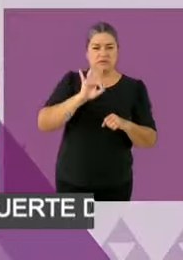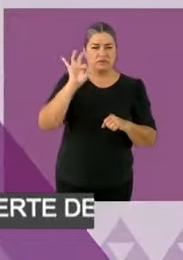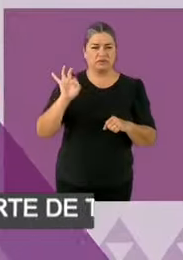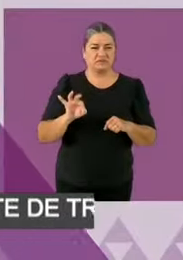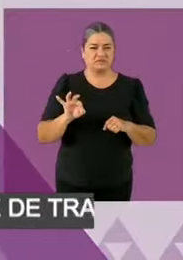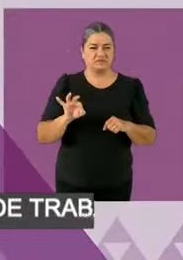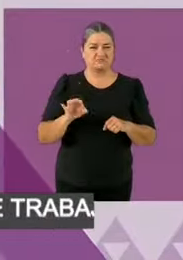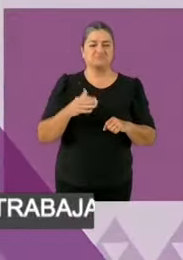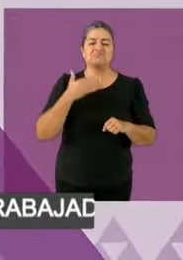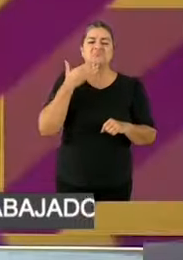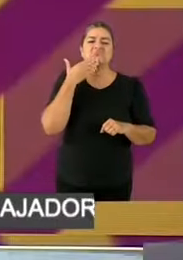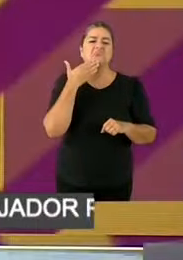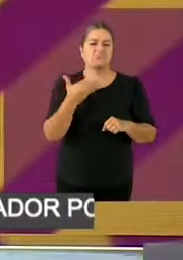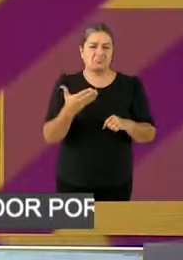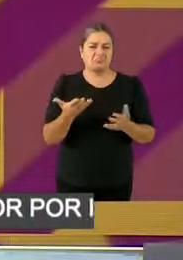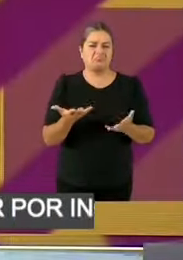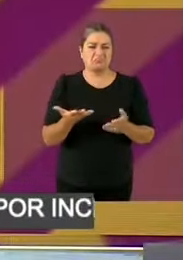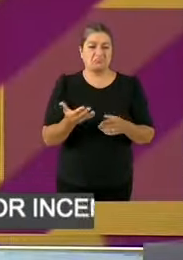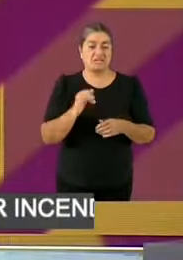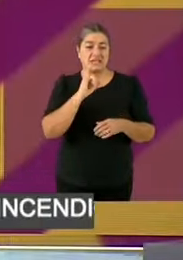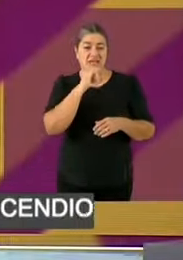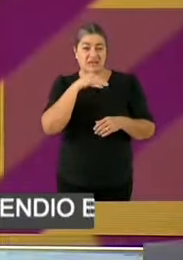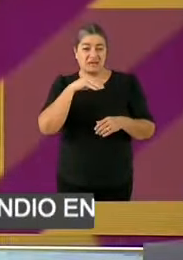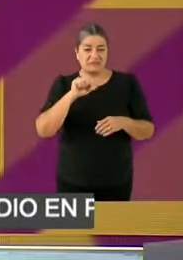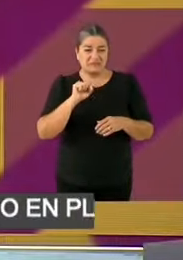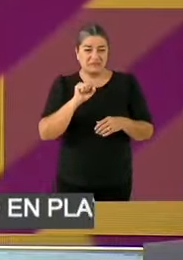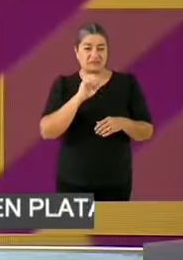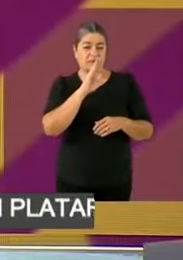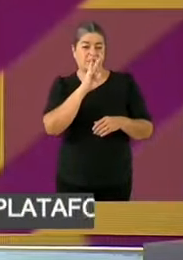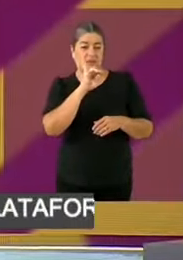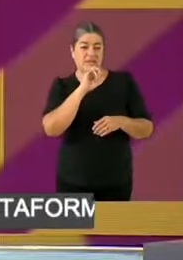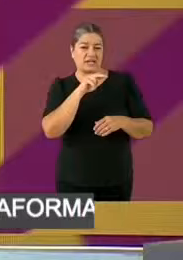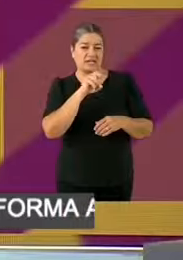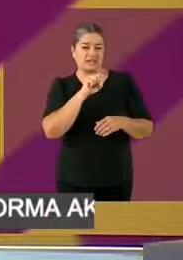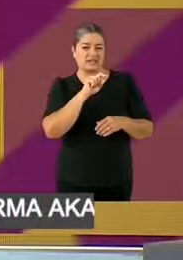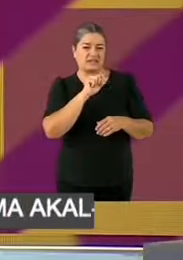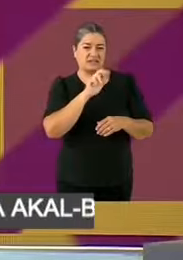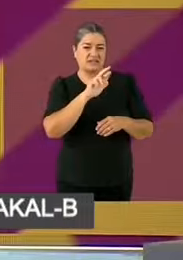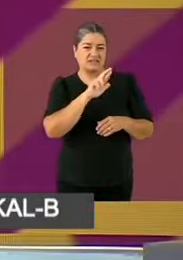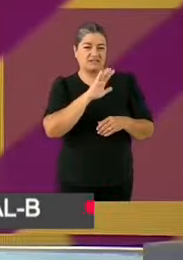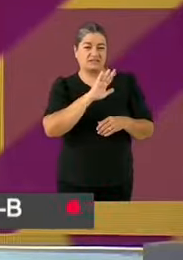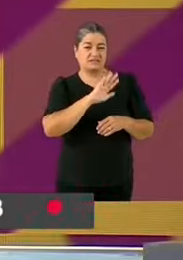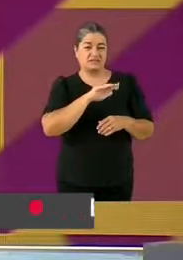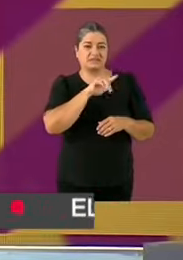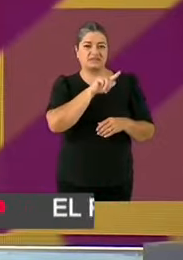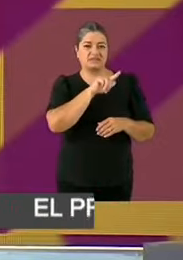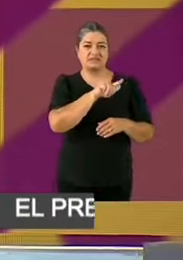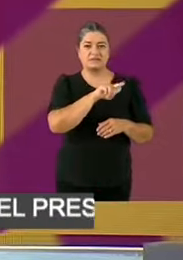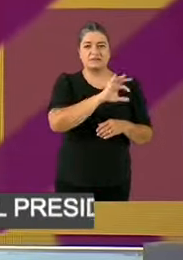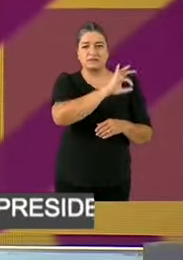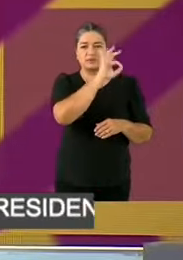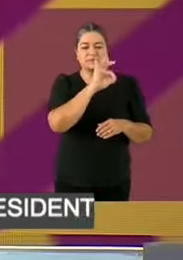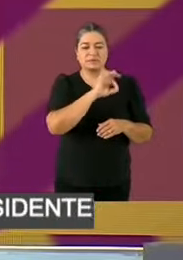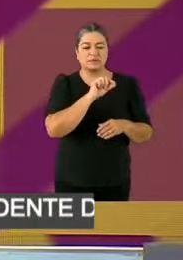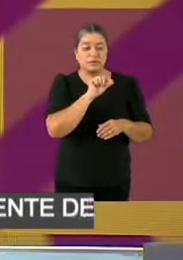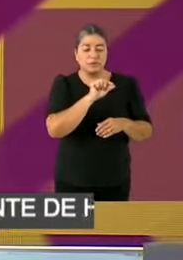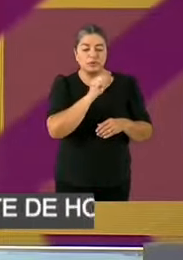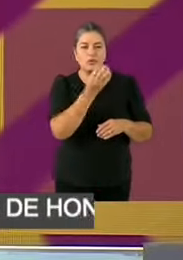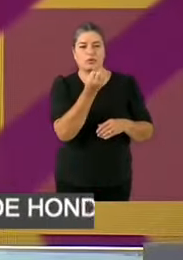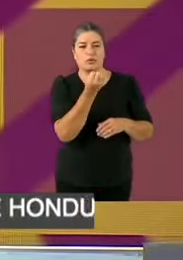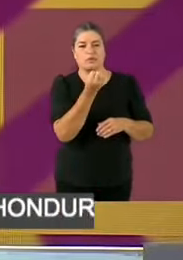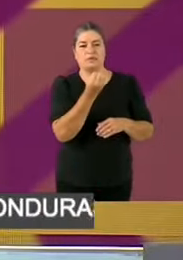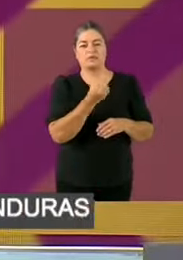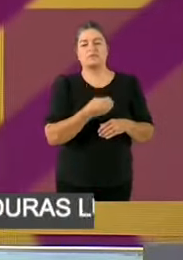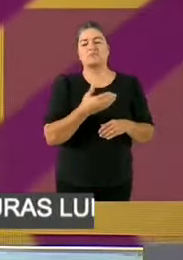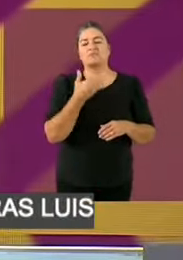el 57.9% se siente satisfecho. Es decir, vamos por buen